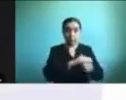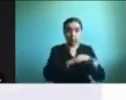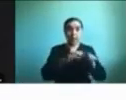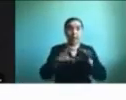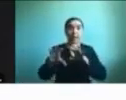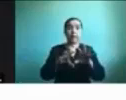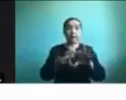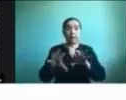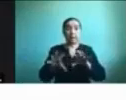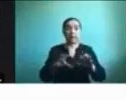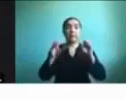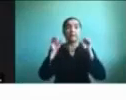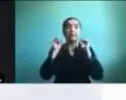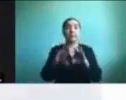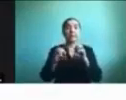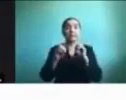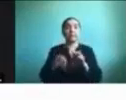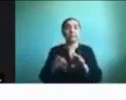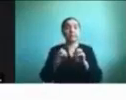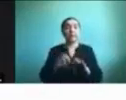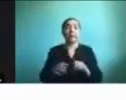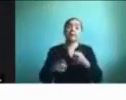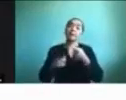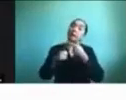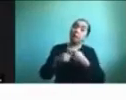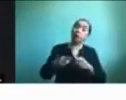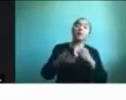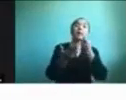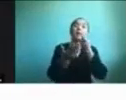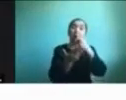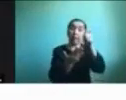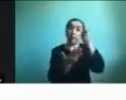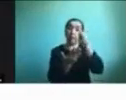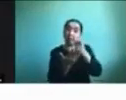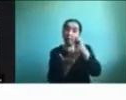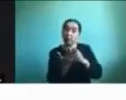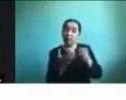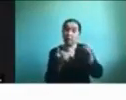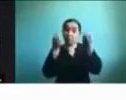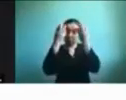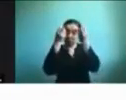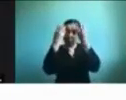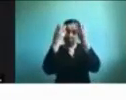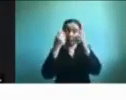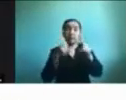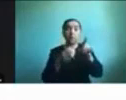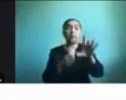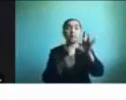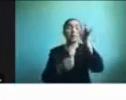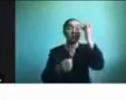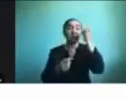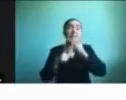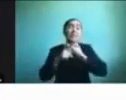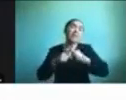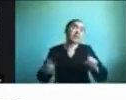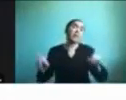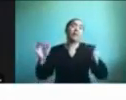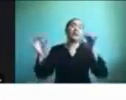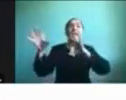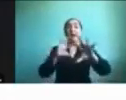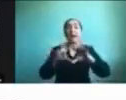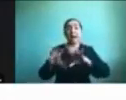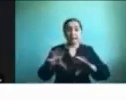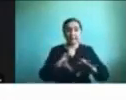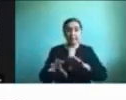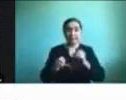enseñanza y otras que son de evaluación del aprendizaje entonces ahí pueden encontrar también distintas actividades para trabajar esto